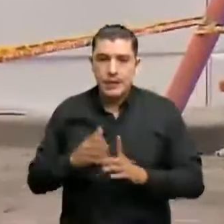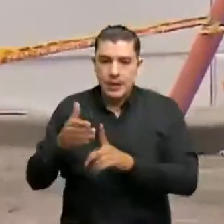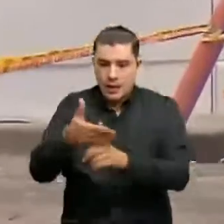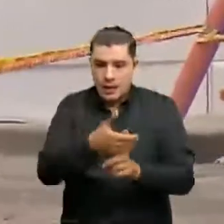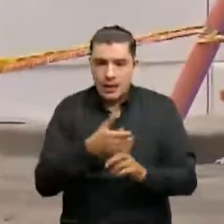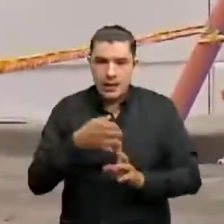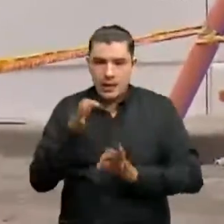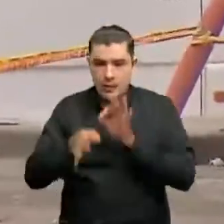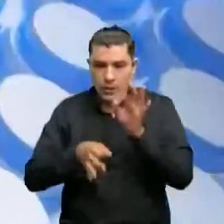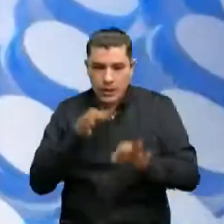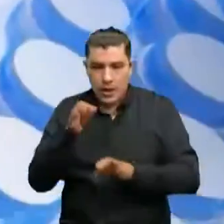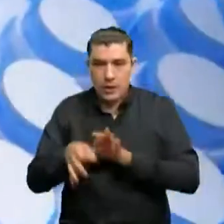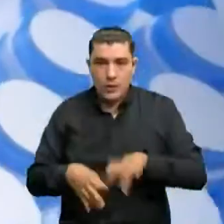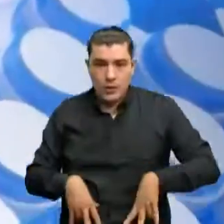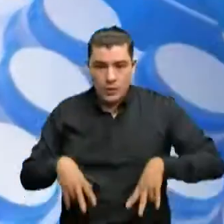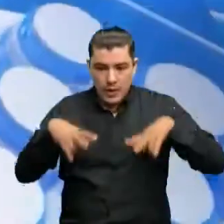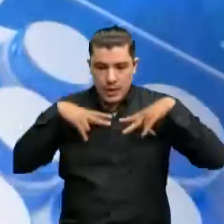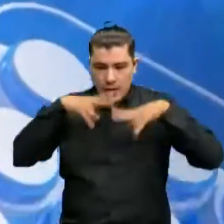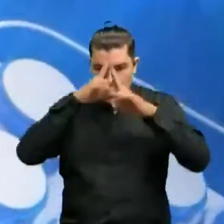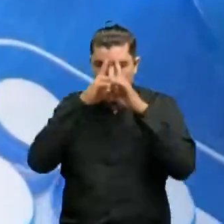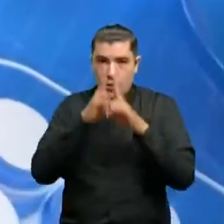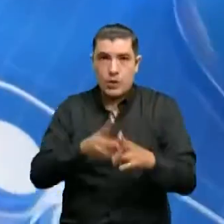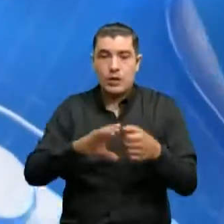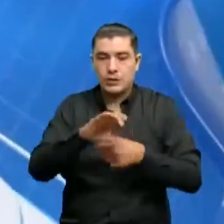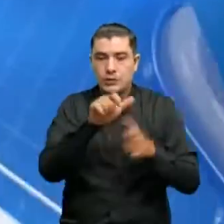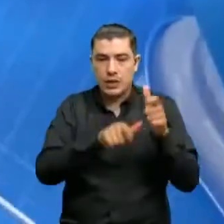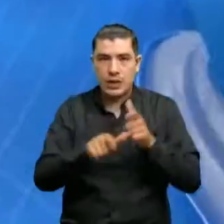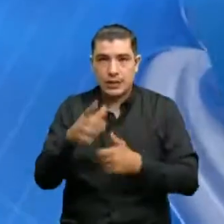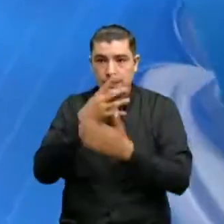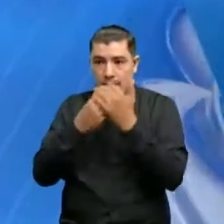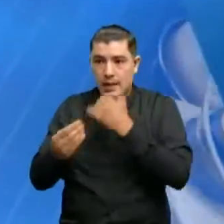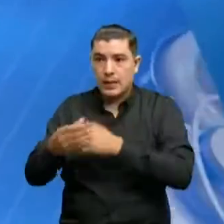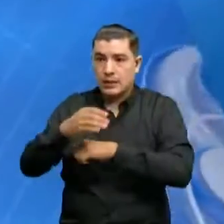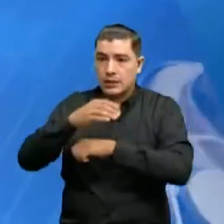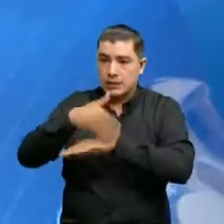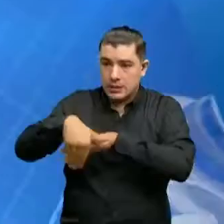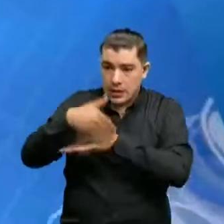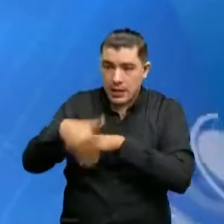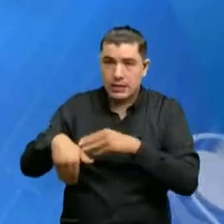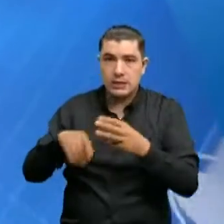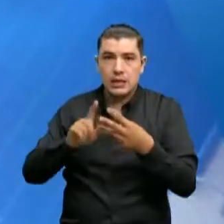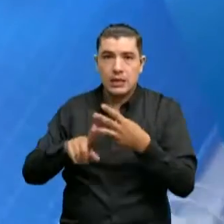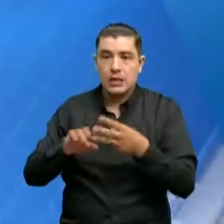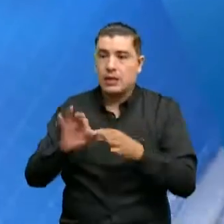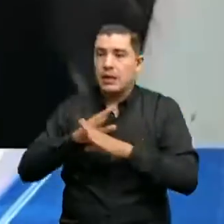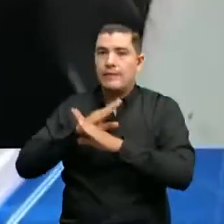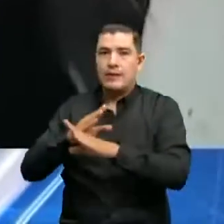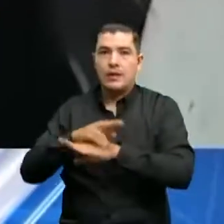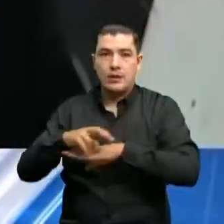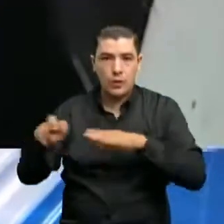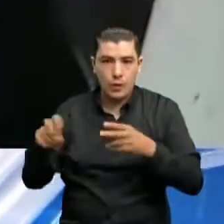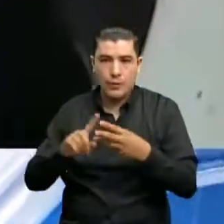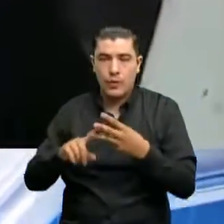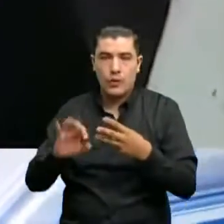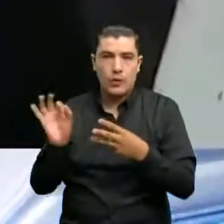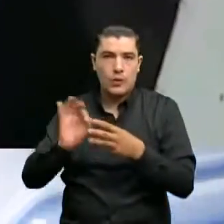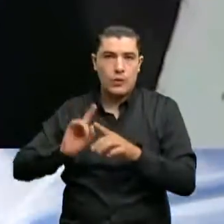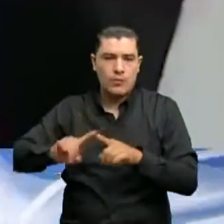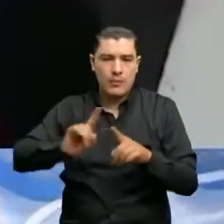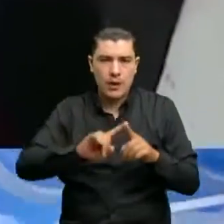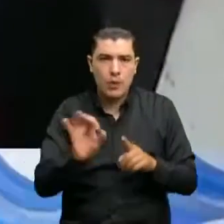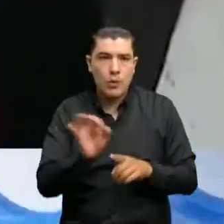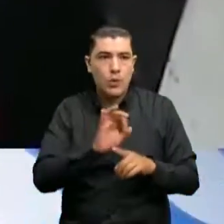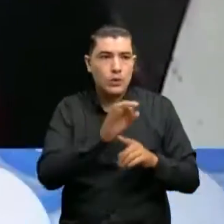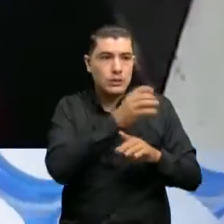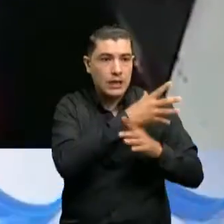honra y bienes de los ciudadanos. O que el ciudadano salga a la calle, no lo atraquen, no le roben el celular, no le roben el dinero cuando sale del